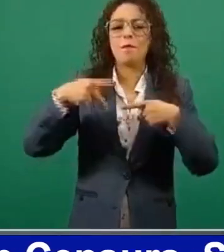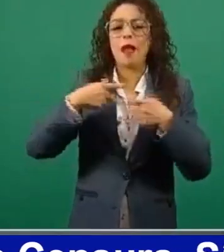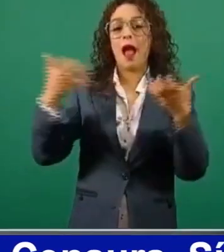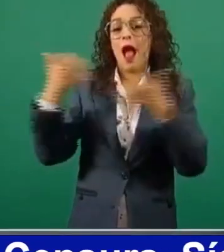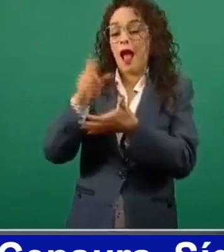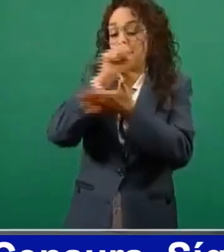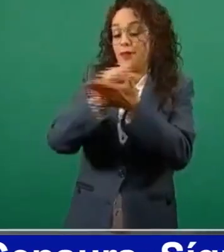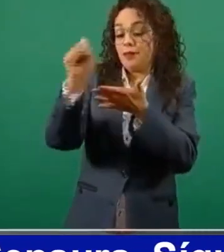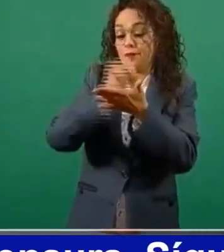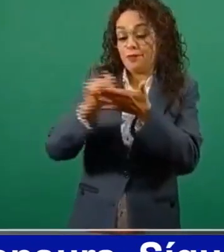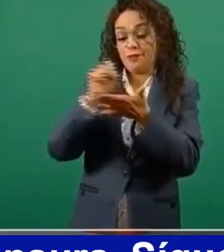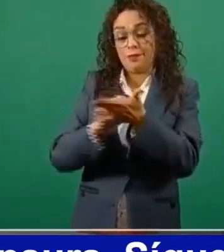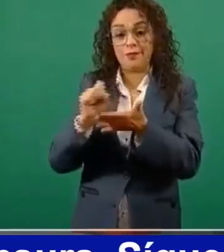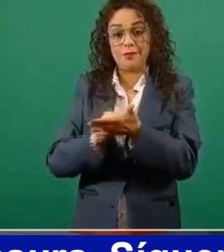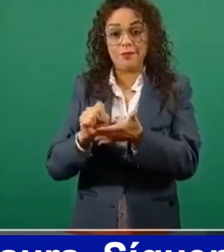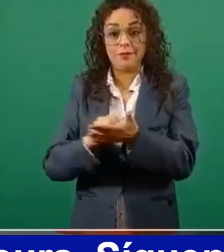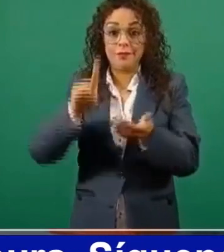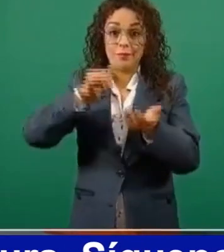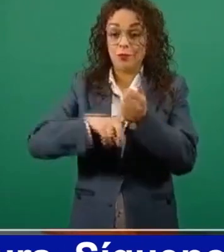conservadores.